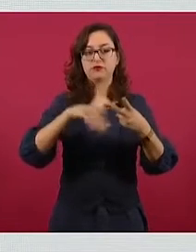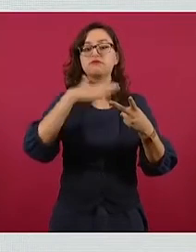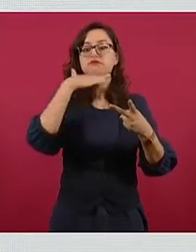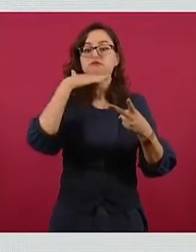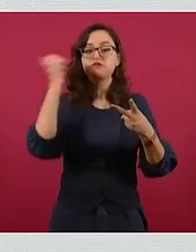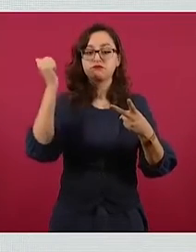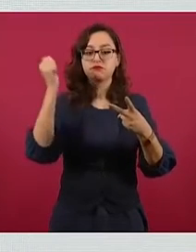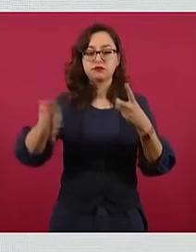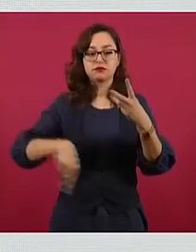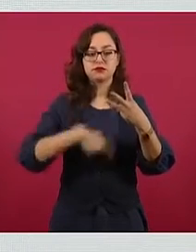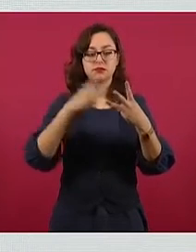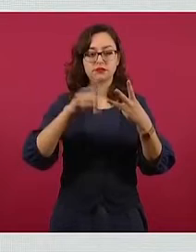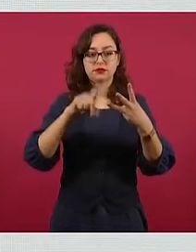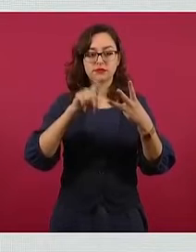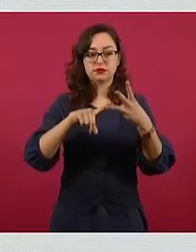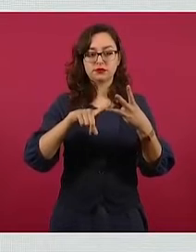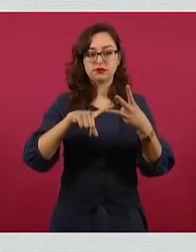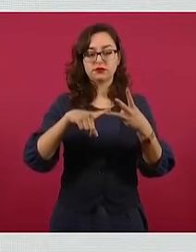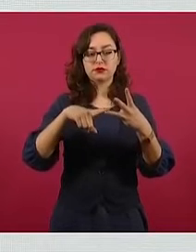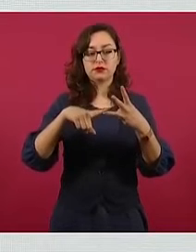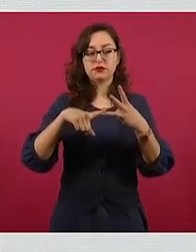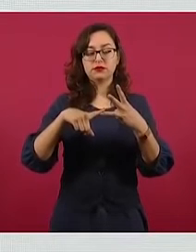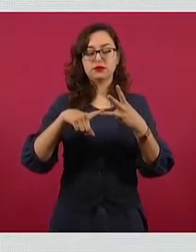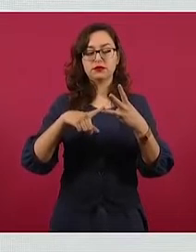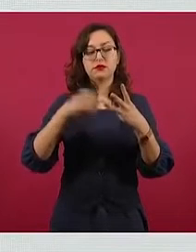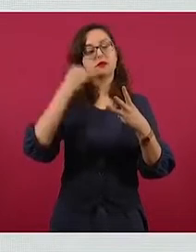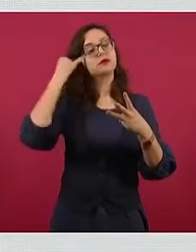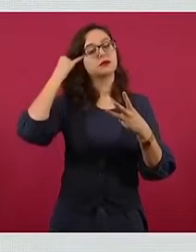Alemania y Japón.